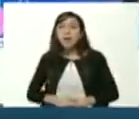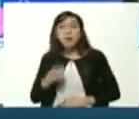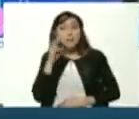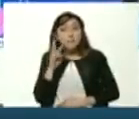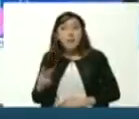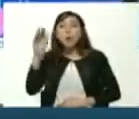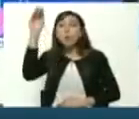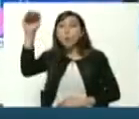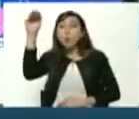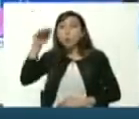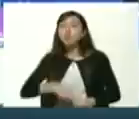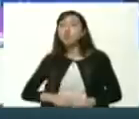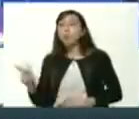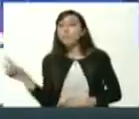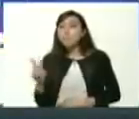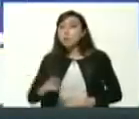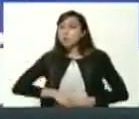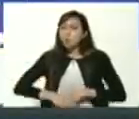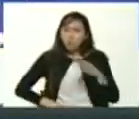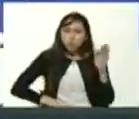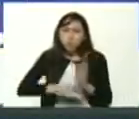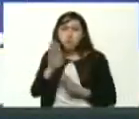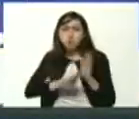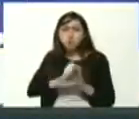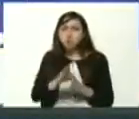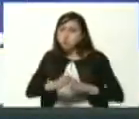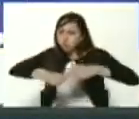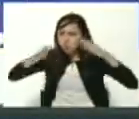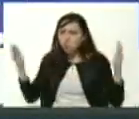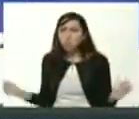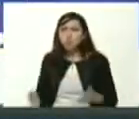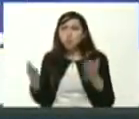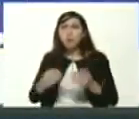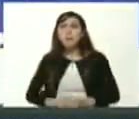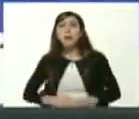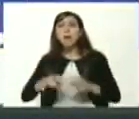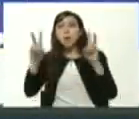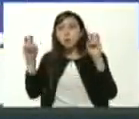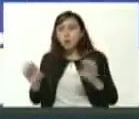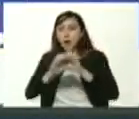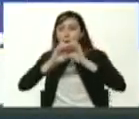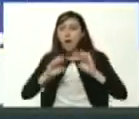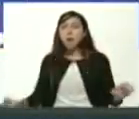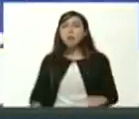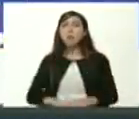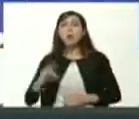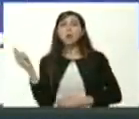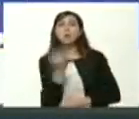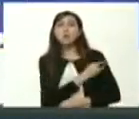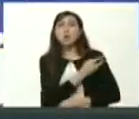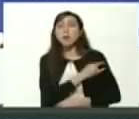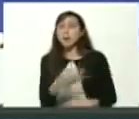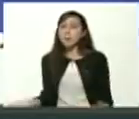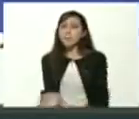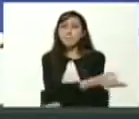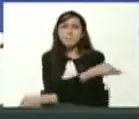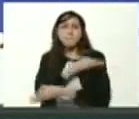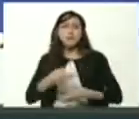la venezuela potencia que surge de la nueva educación universitaria de calidad